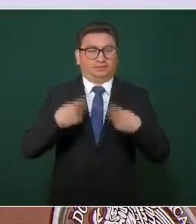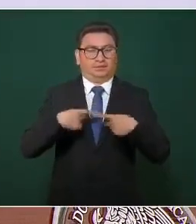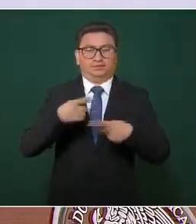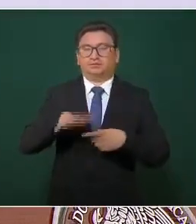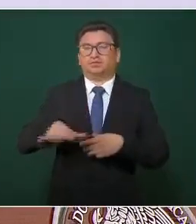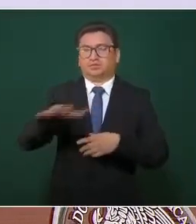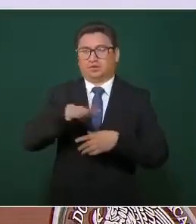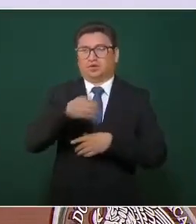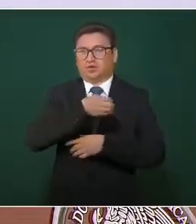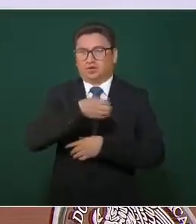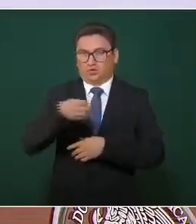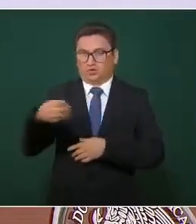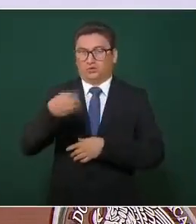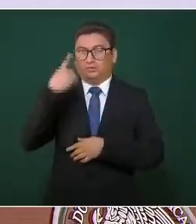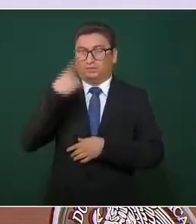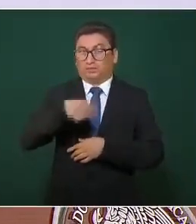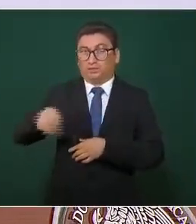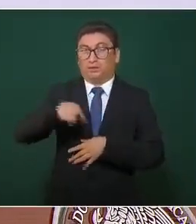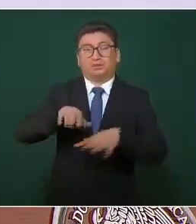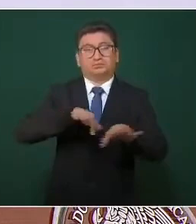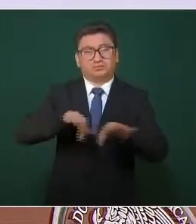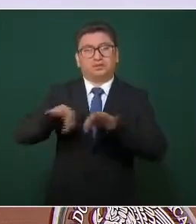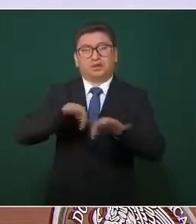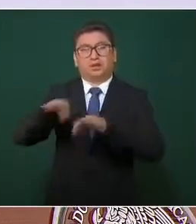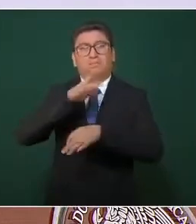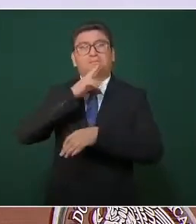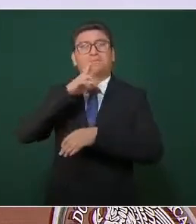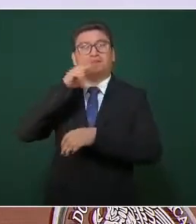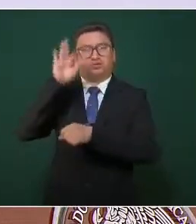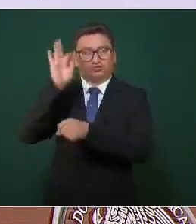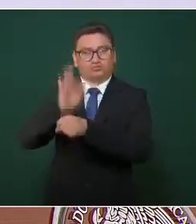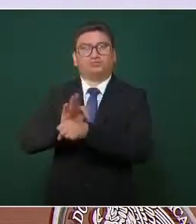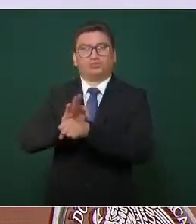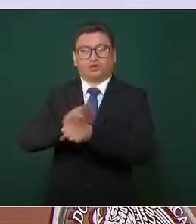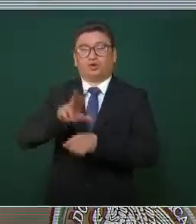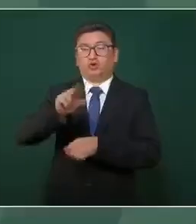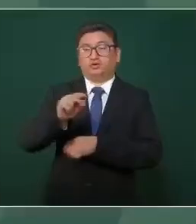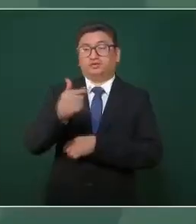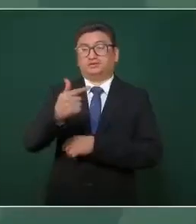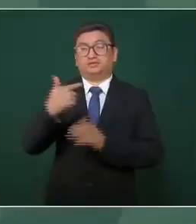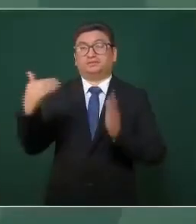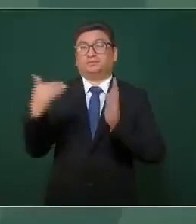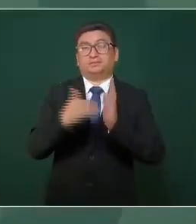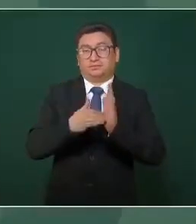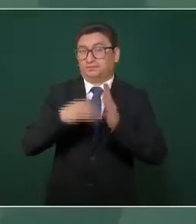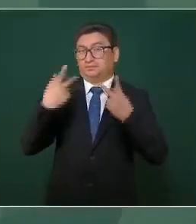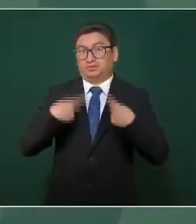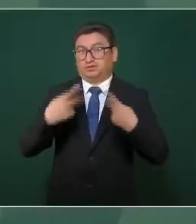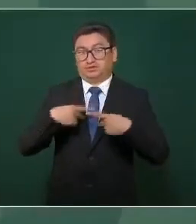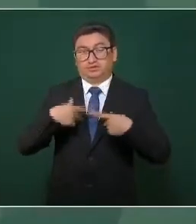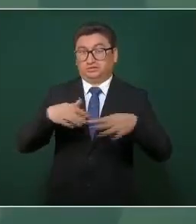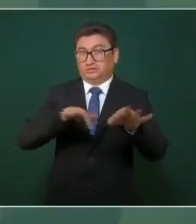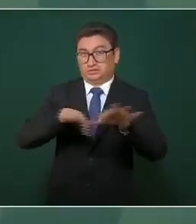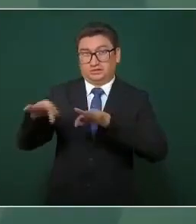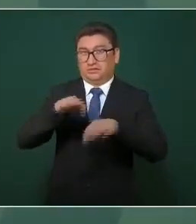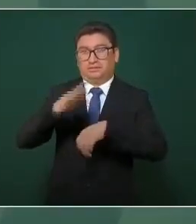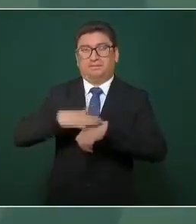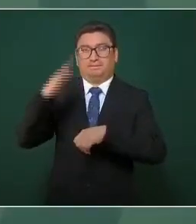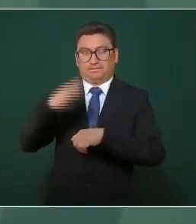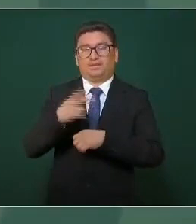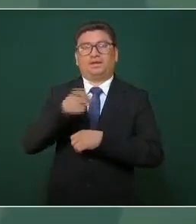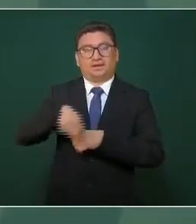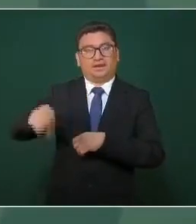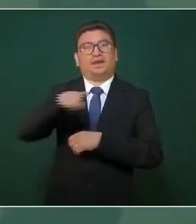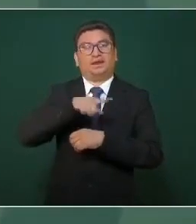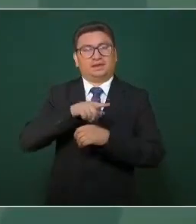lo cual se mejorarán las condiciones laborales de más de 87 mil trabajadores y trabajadoras contratadas,